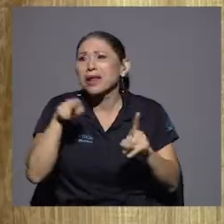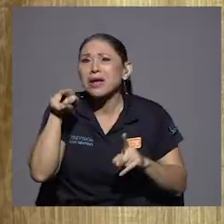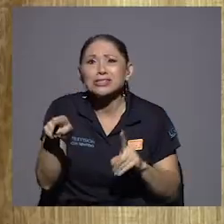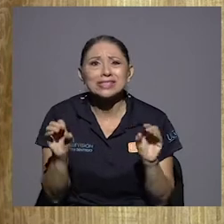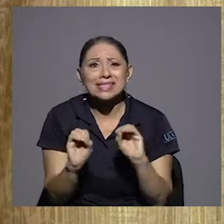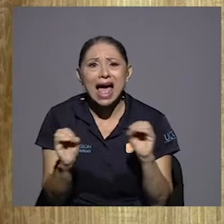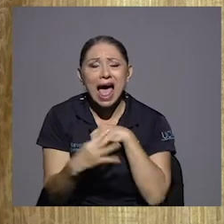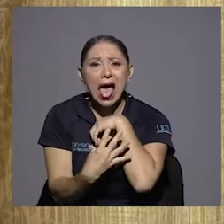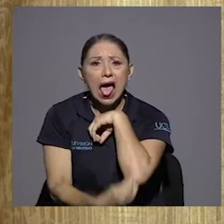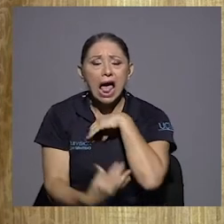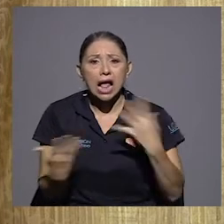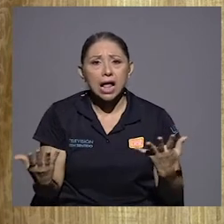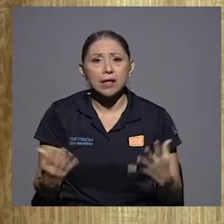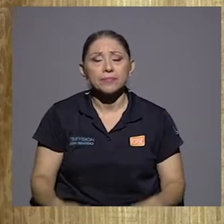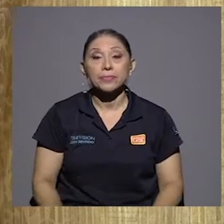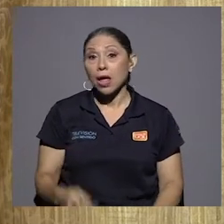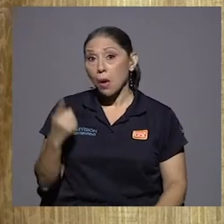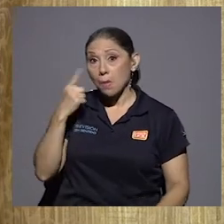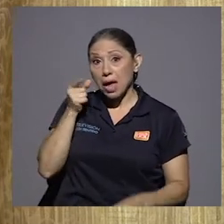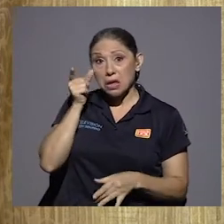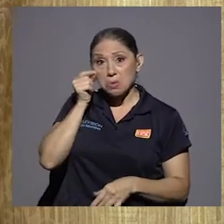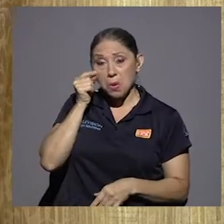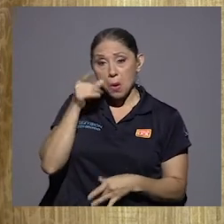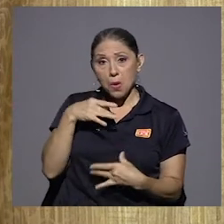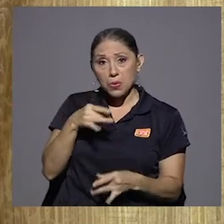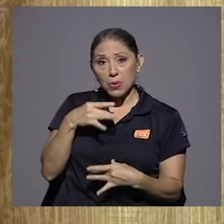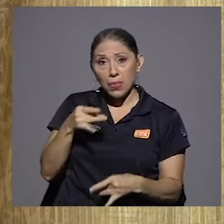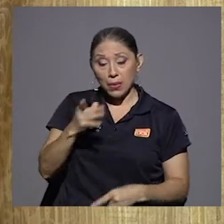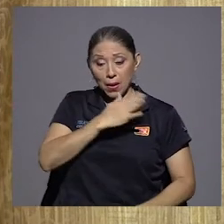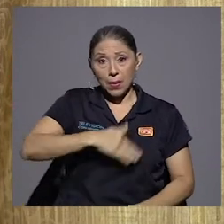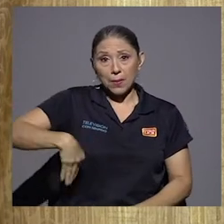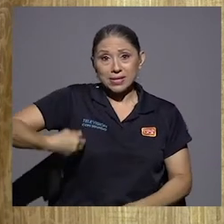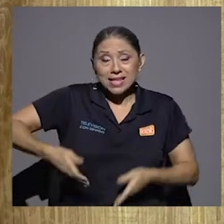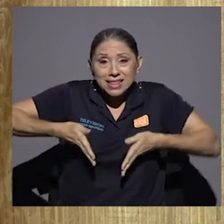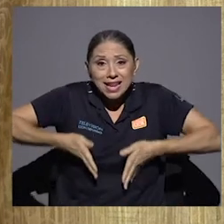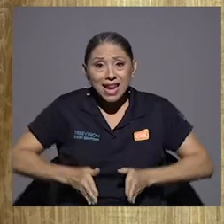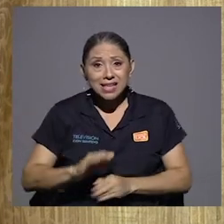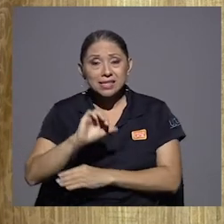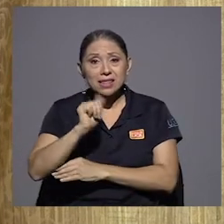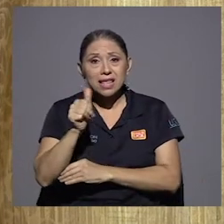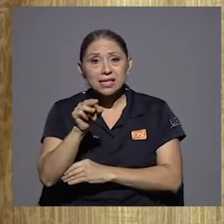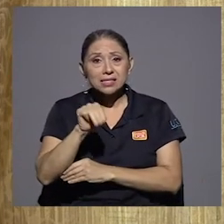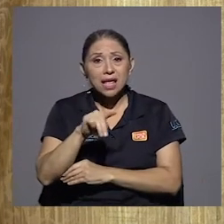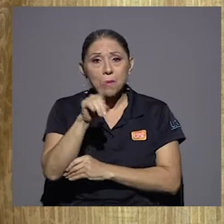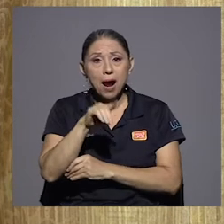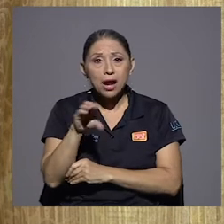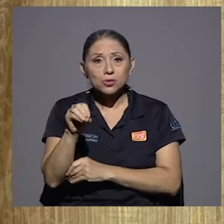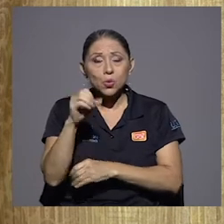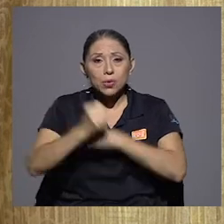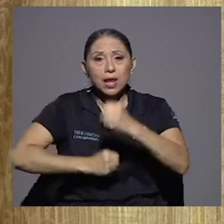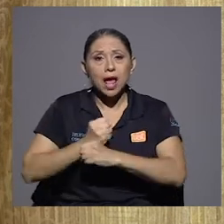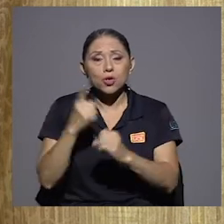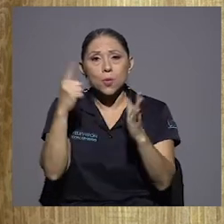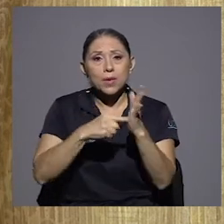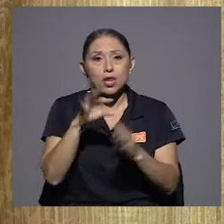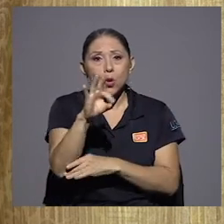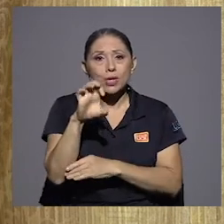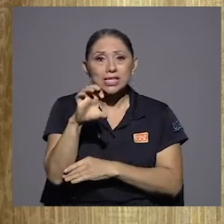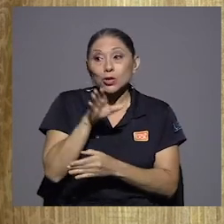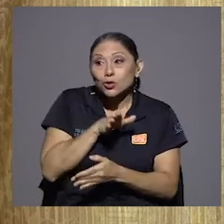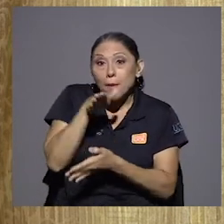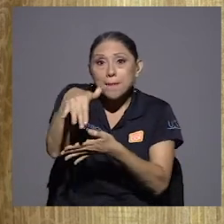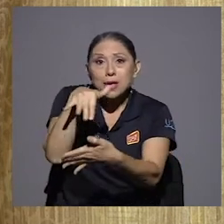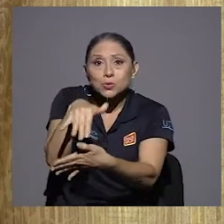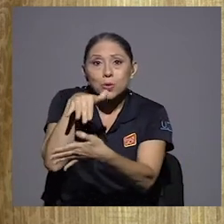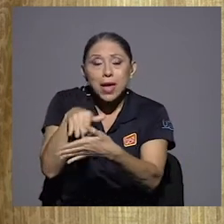el presidente nace un 10 de marzo, ¿verdad? De 1900. Va a la Buenaventura Corrales.